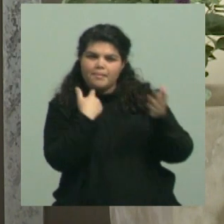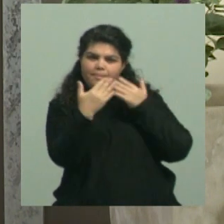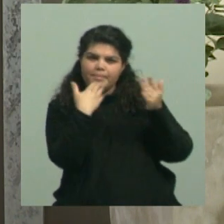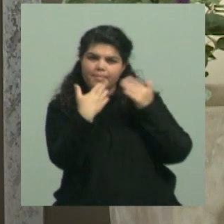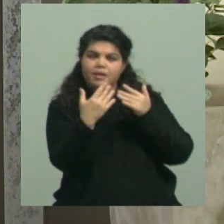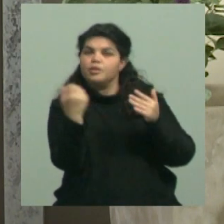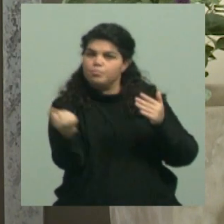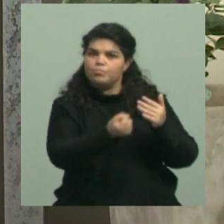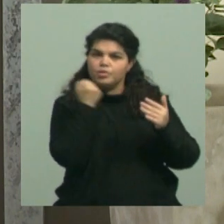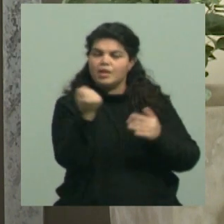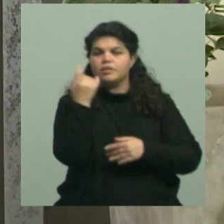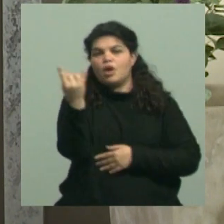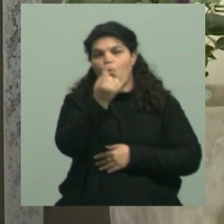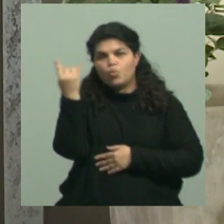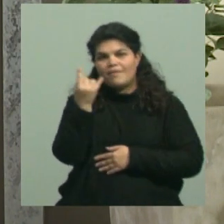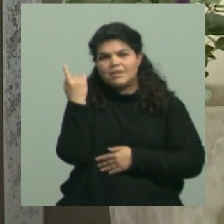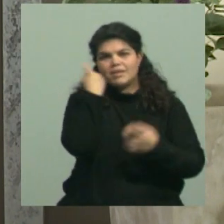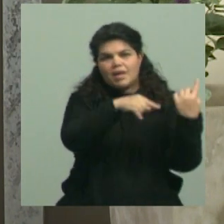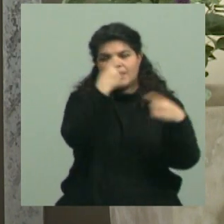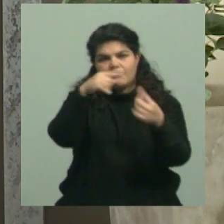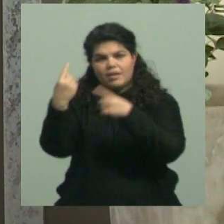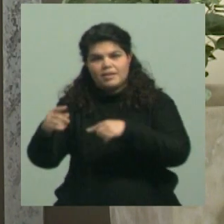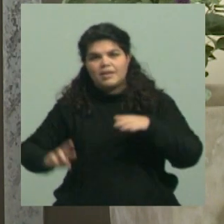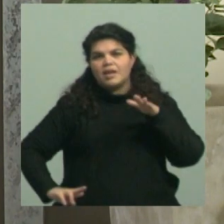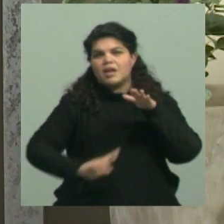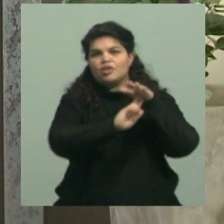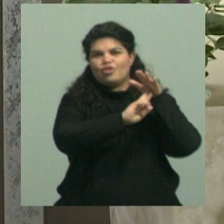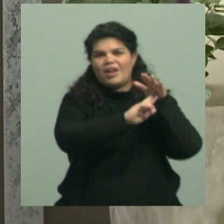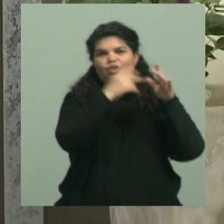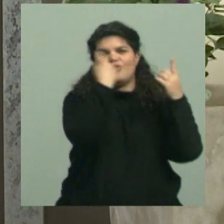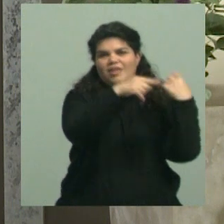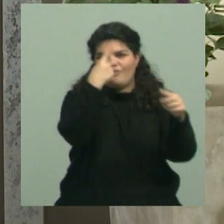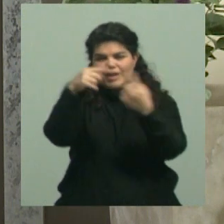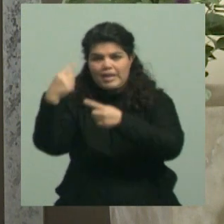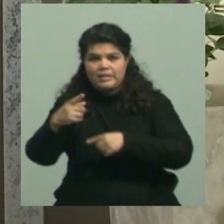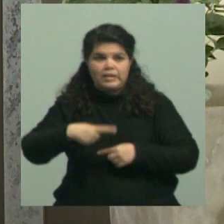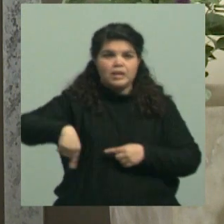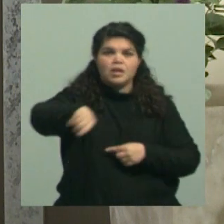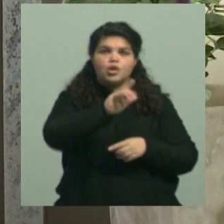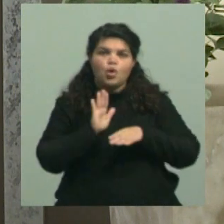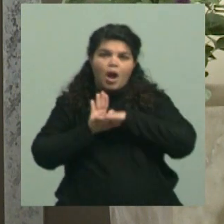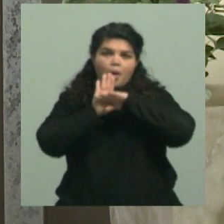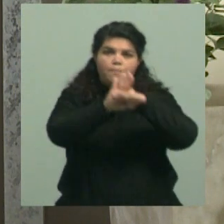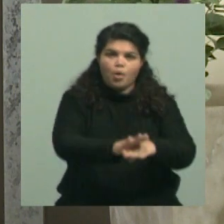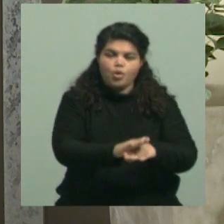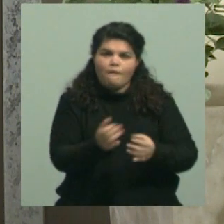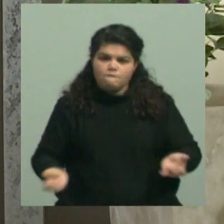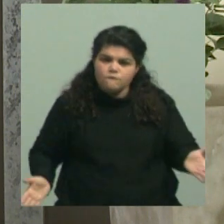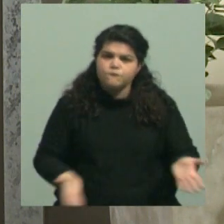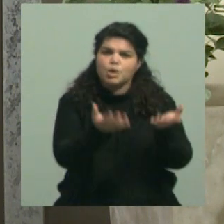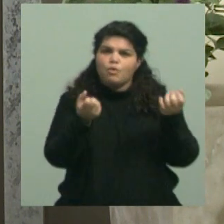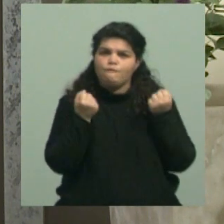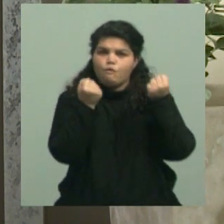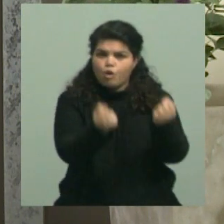por parte de las autoridades universitarias al reclamo docente y no docente? Sí, nosotros lo que